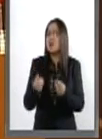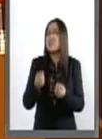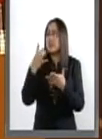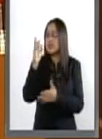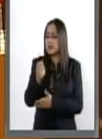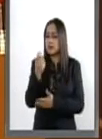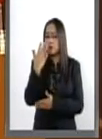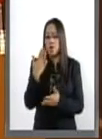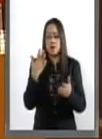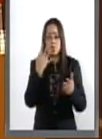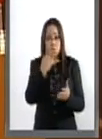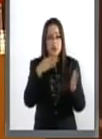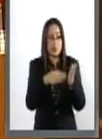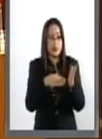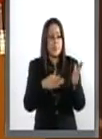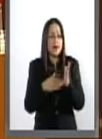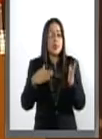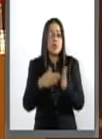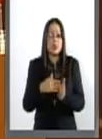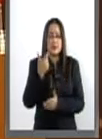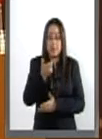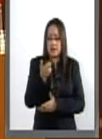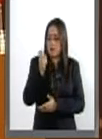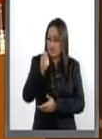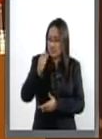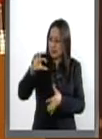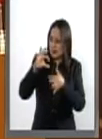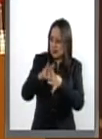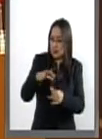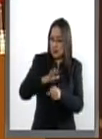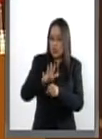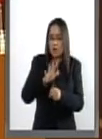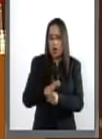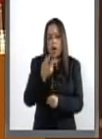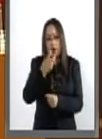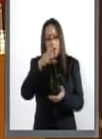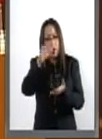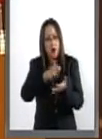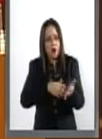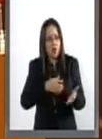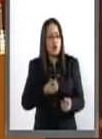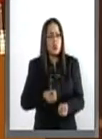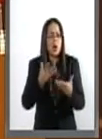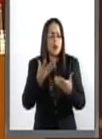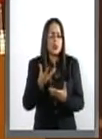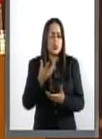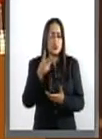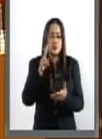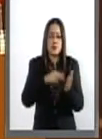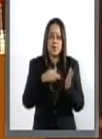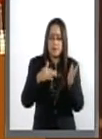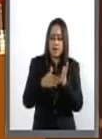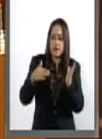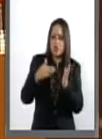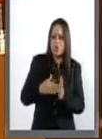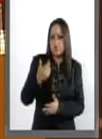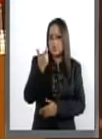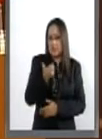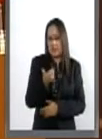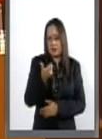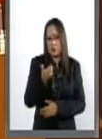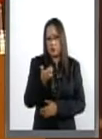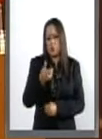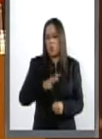casi 4.000 millones de pesos. Esto significaría un ahorro de más de 2.000 millones de pesos, sobre todo